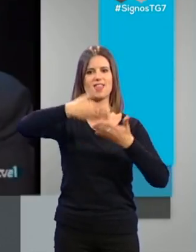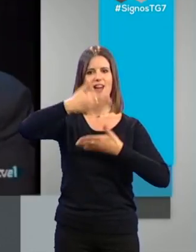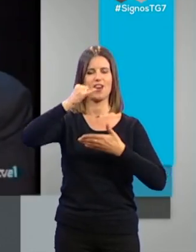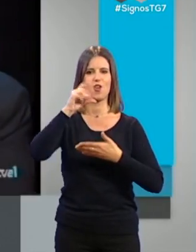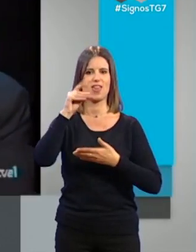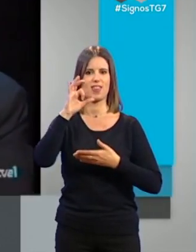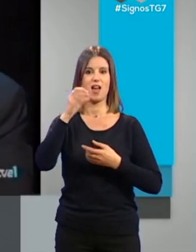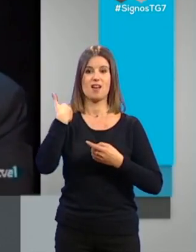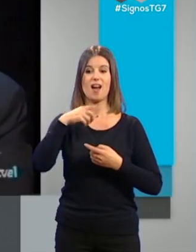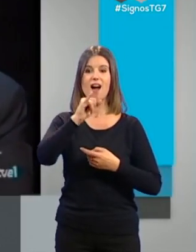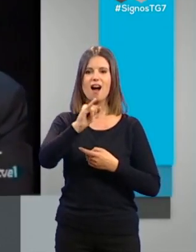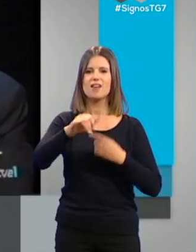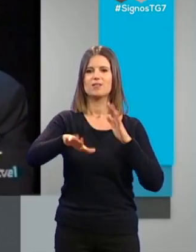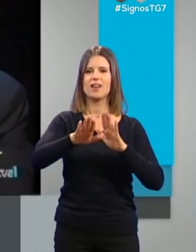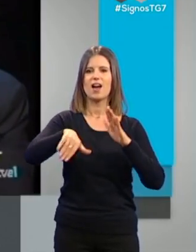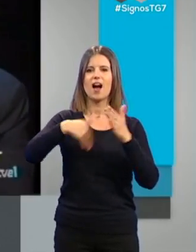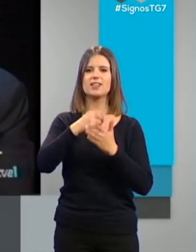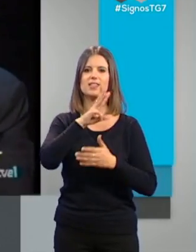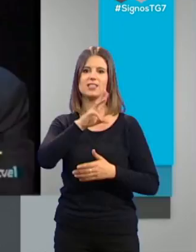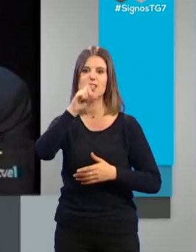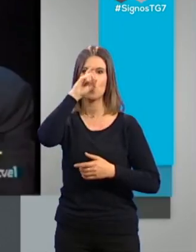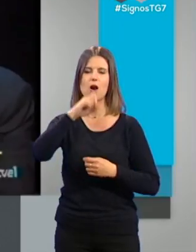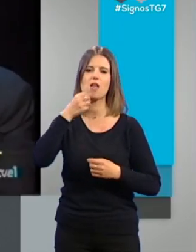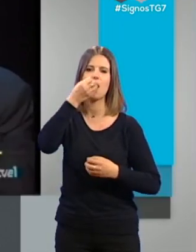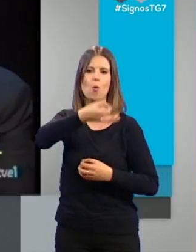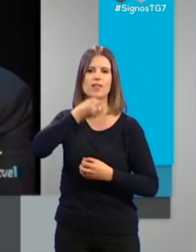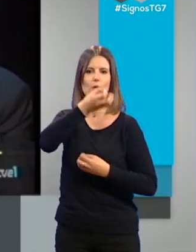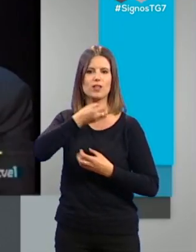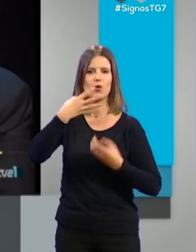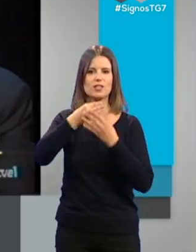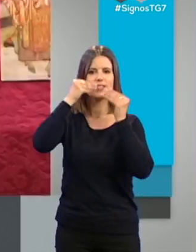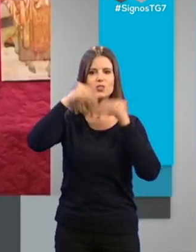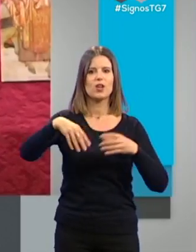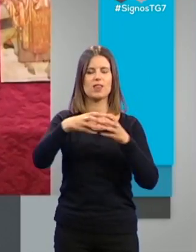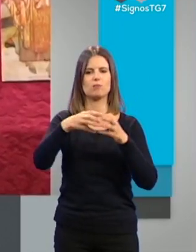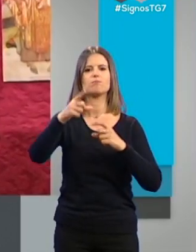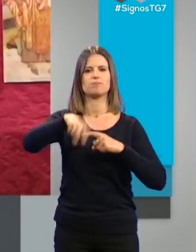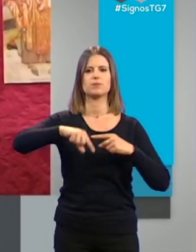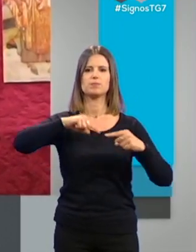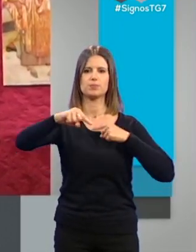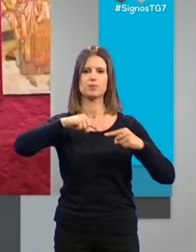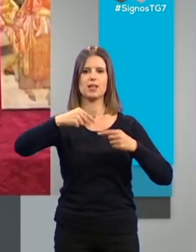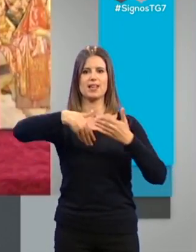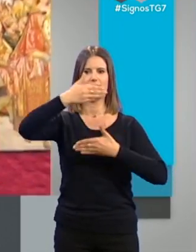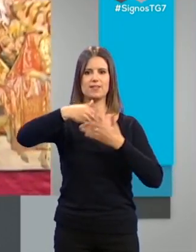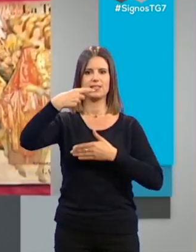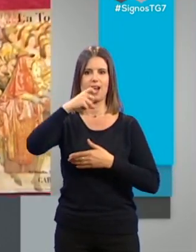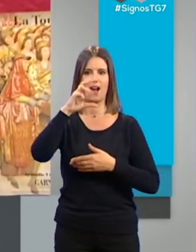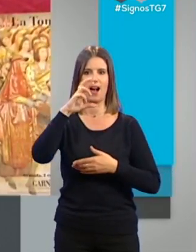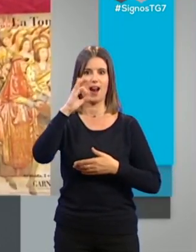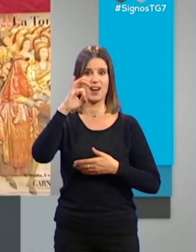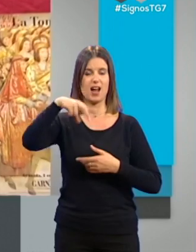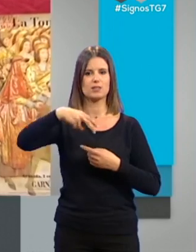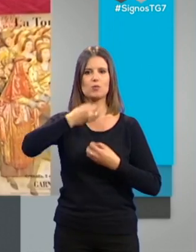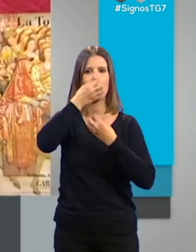pasó 31 años contando la historia de la ciudad. También dirigió la revista Garnata y de tanto contar la historia de Granada,